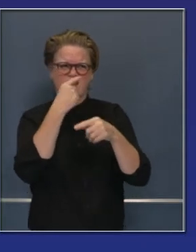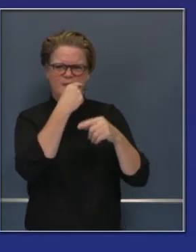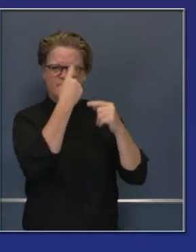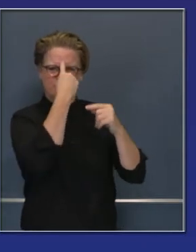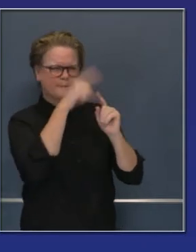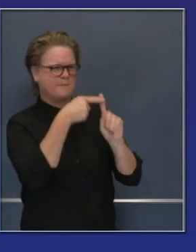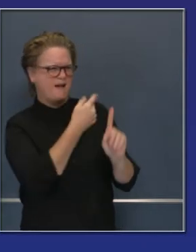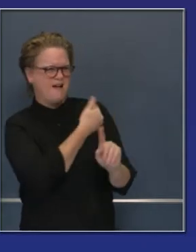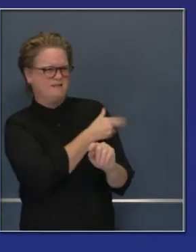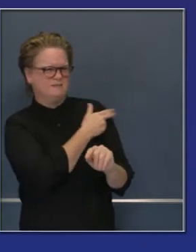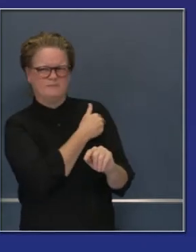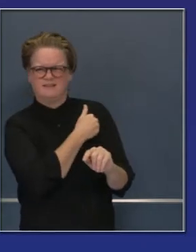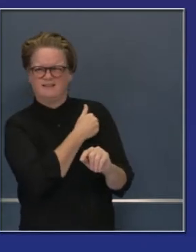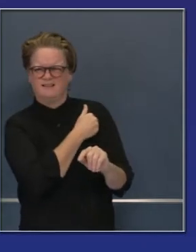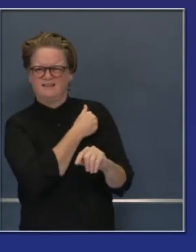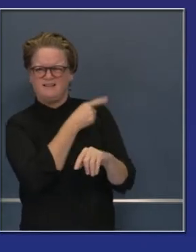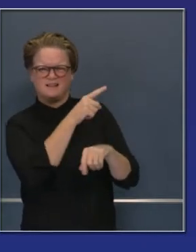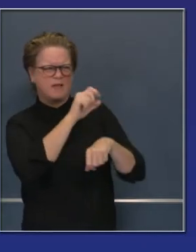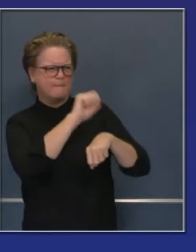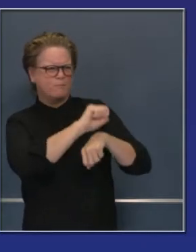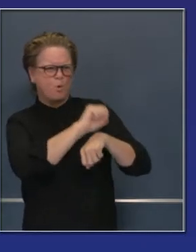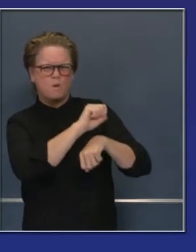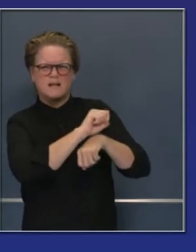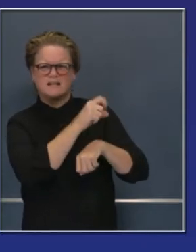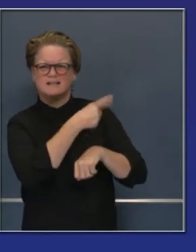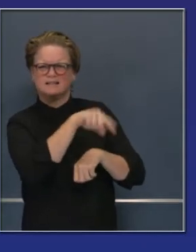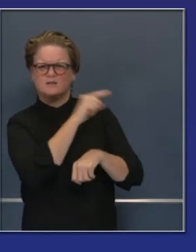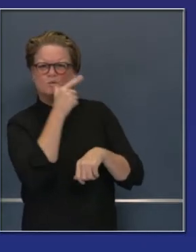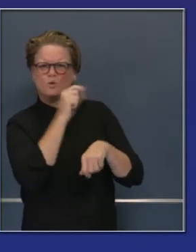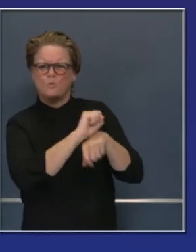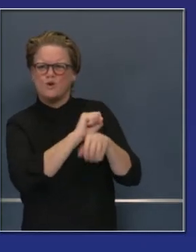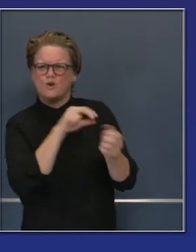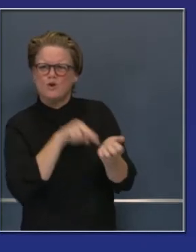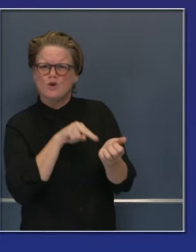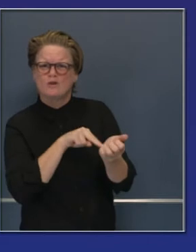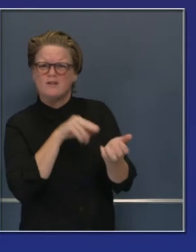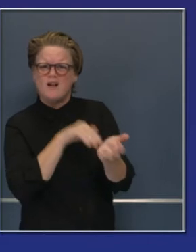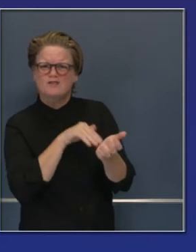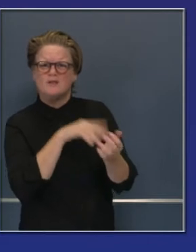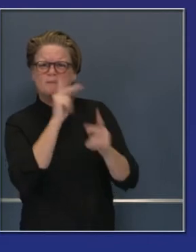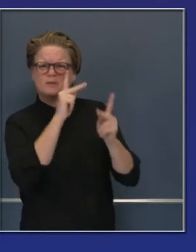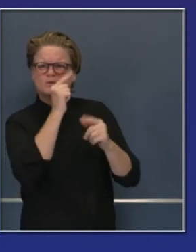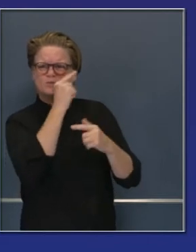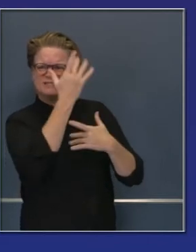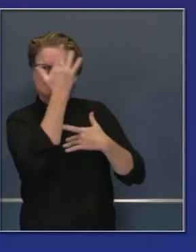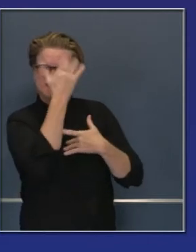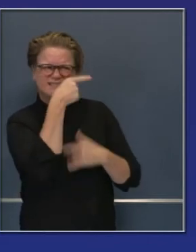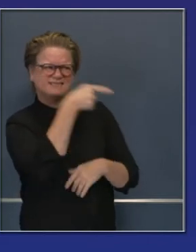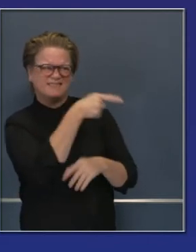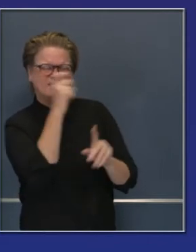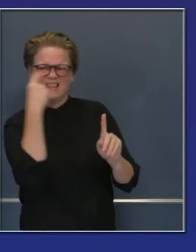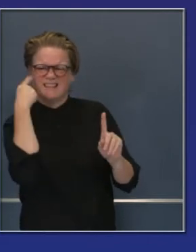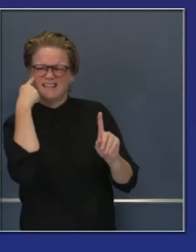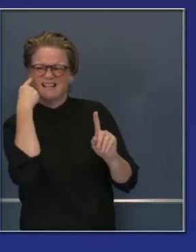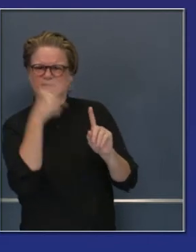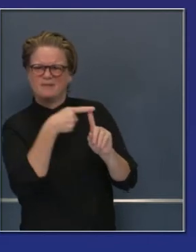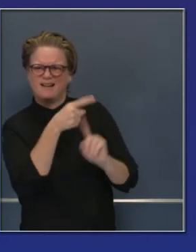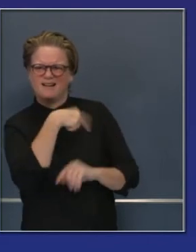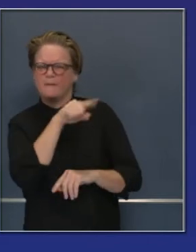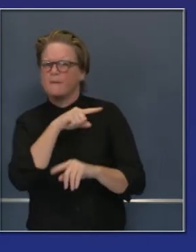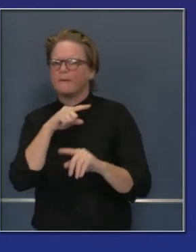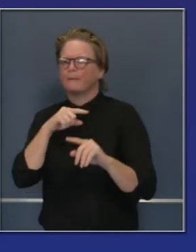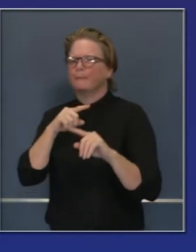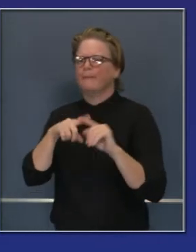de atención médica y trabajadores en este sistema. Estamos a la vuelta de la esquina del invierno. Veremos un